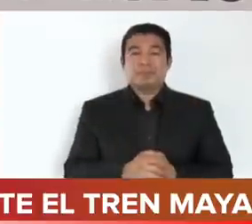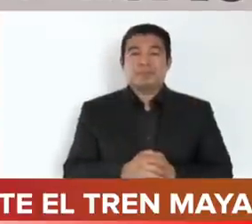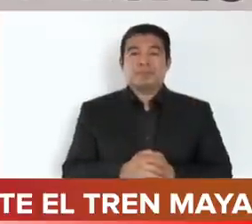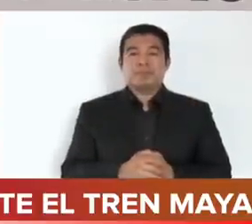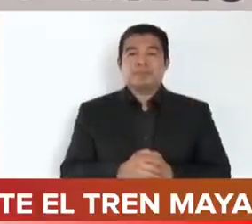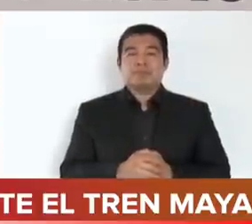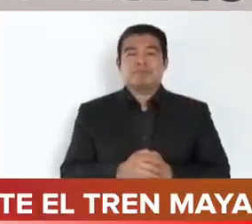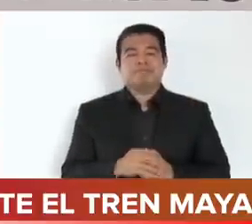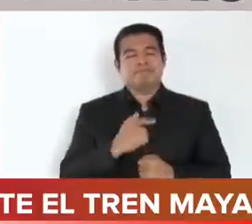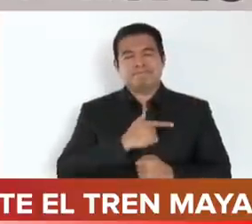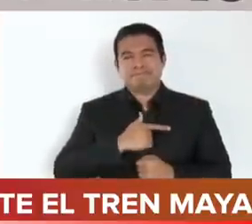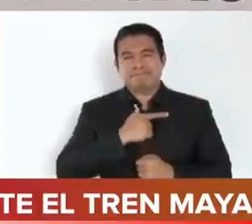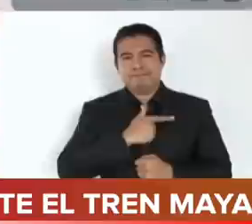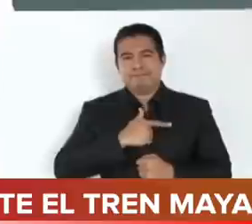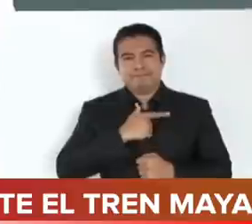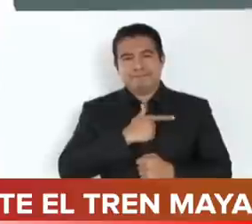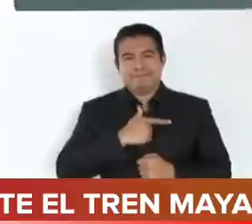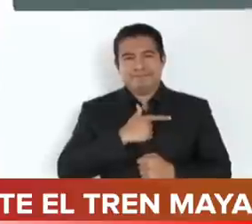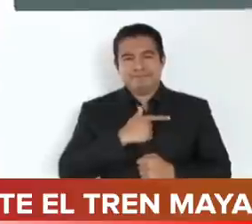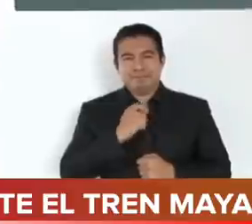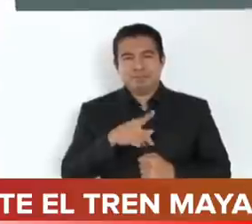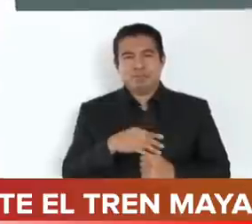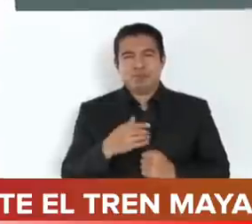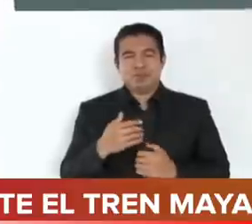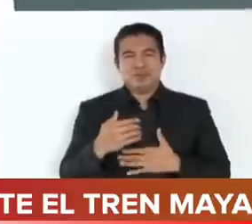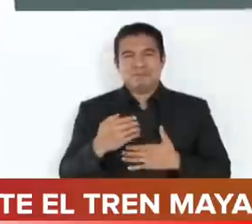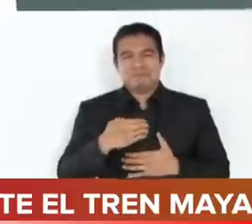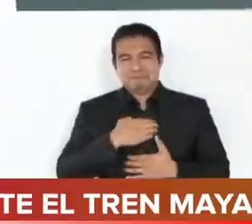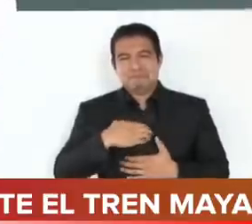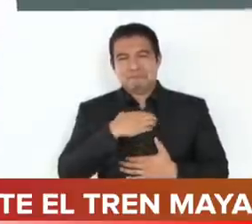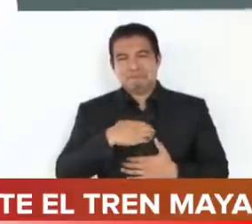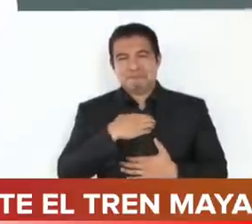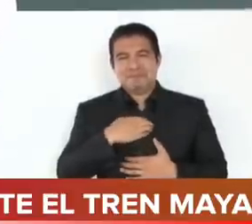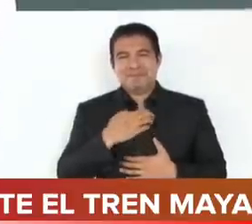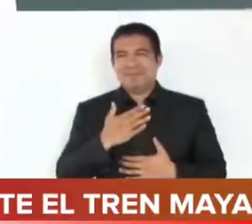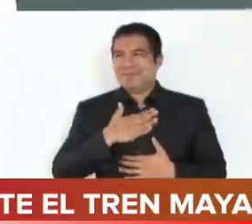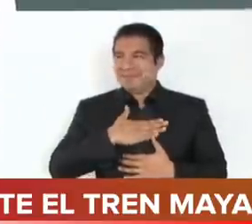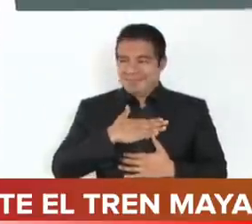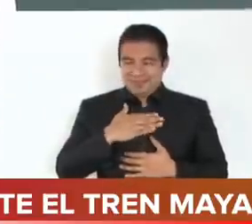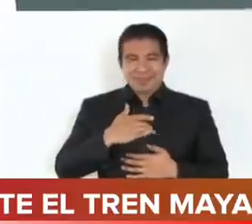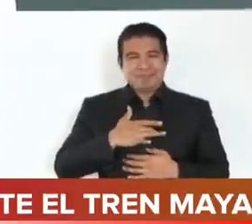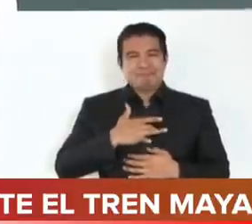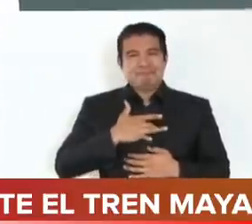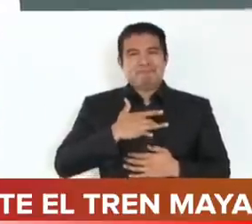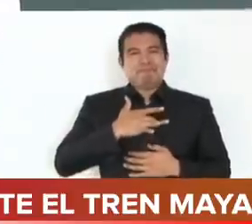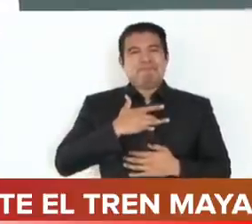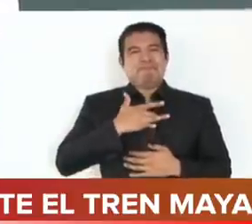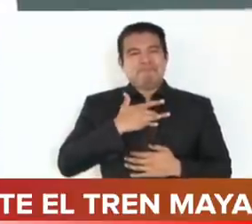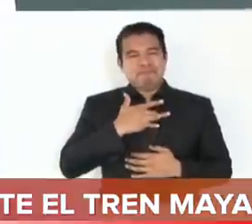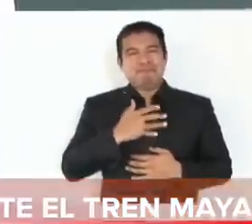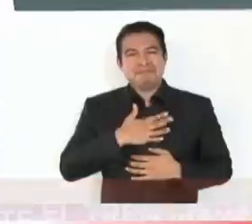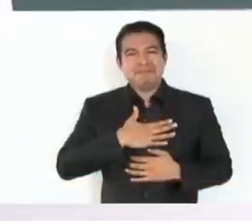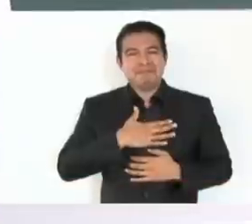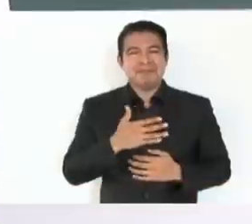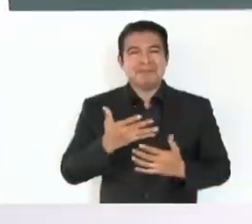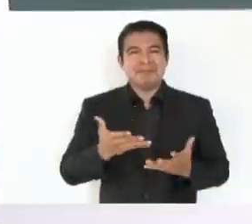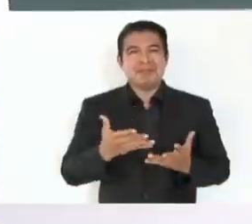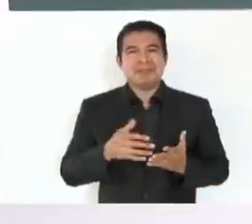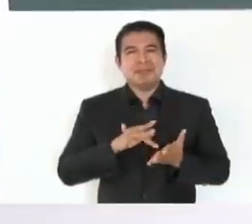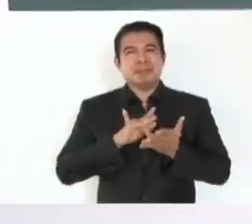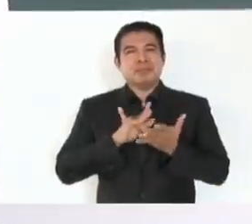mucho gusto, estoy contento, me apasiona este programa,